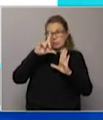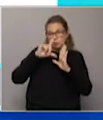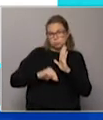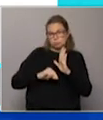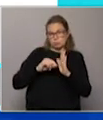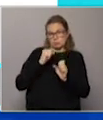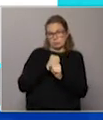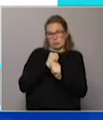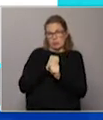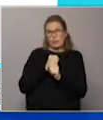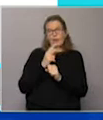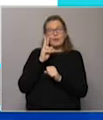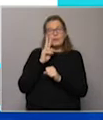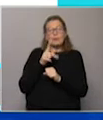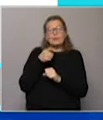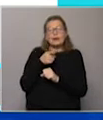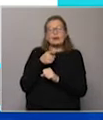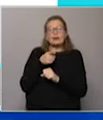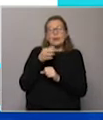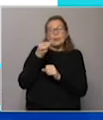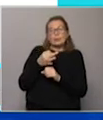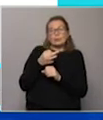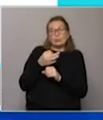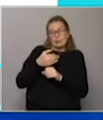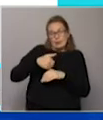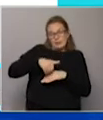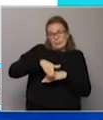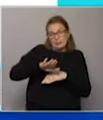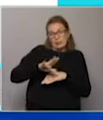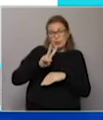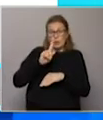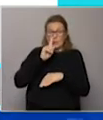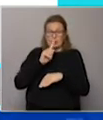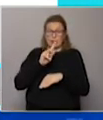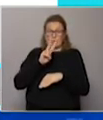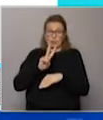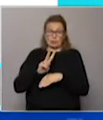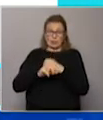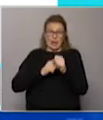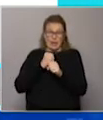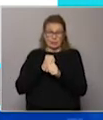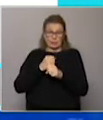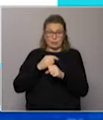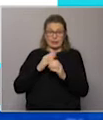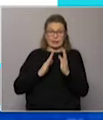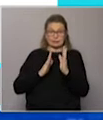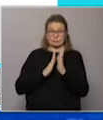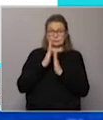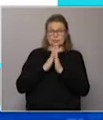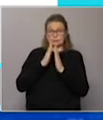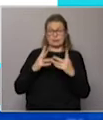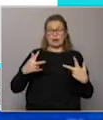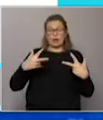actividad. Lo que se ve ahí es que a partir de la que se ve la crisis del 2002, después un crecimiento bastante acelerado que se interrumpe con la crisis